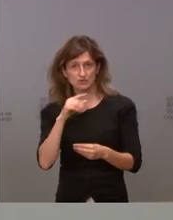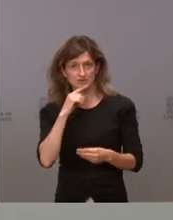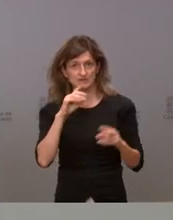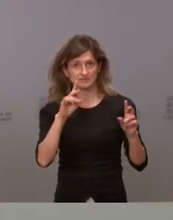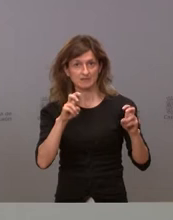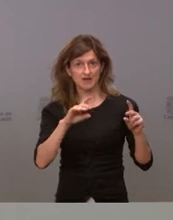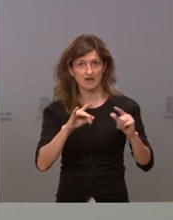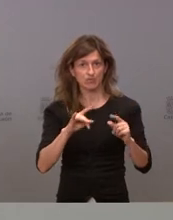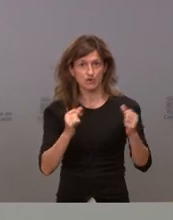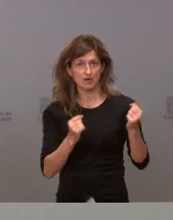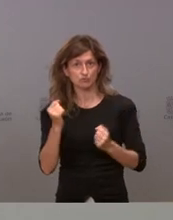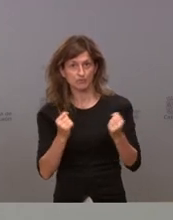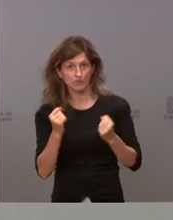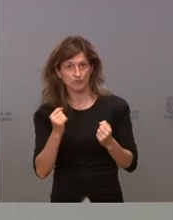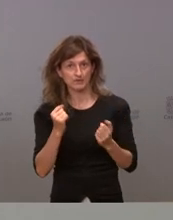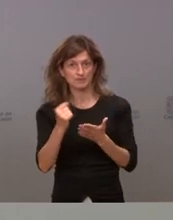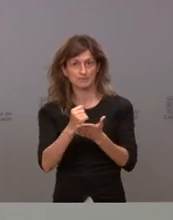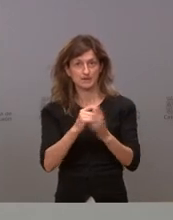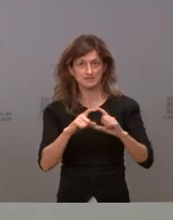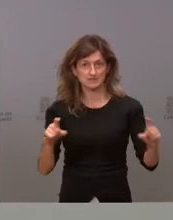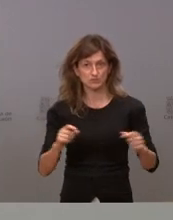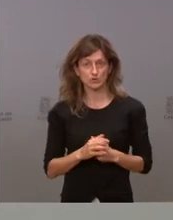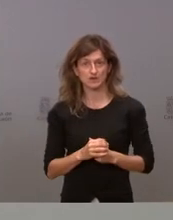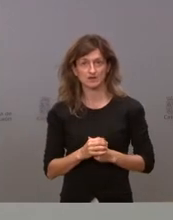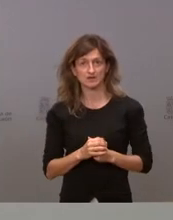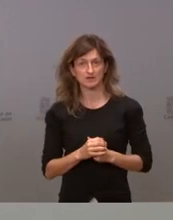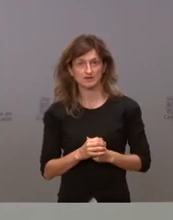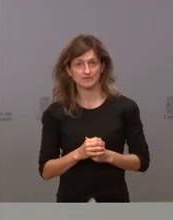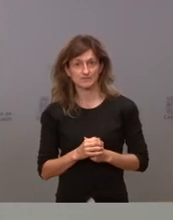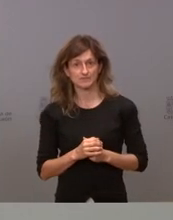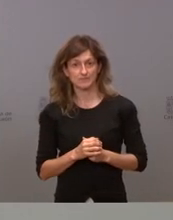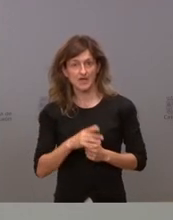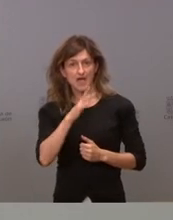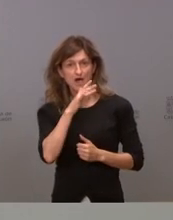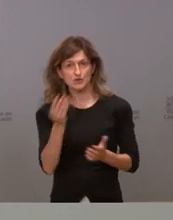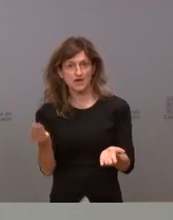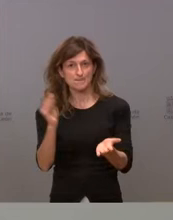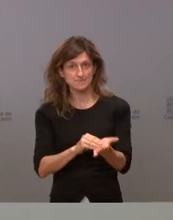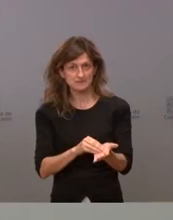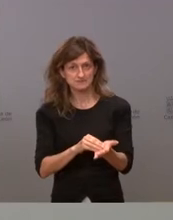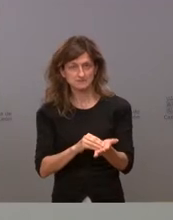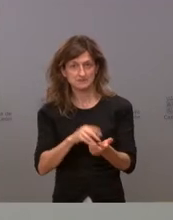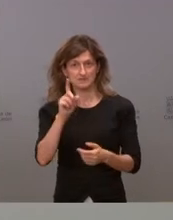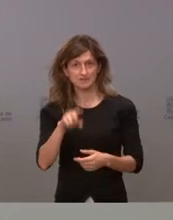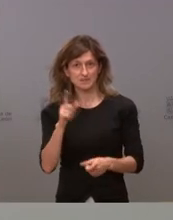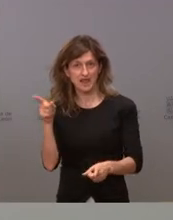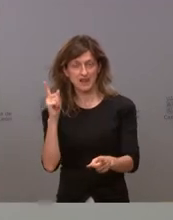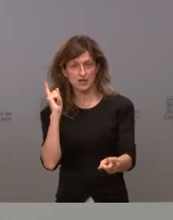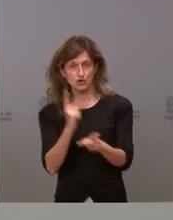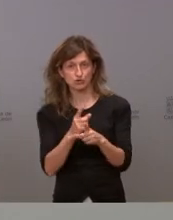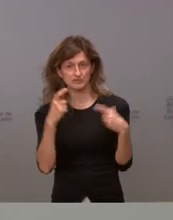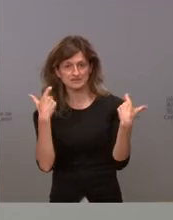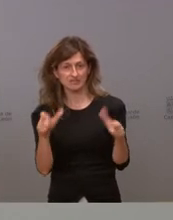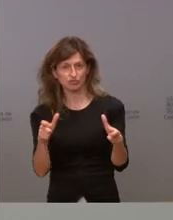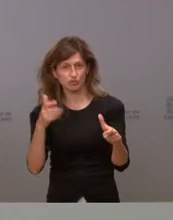el automóvil la matriculación el lobo y ahora el ataque a un sector